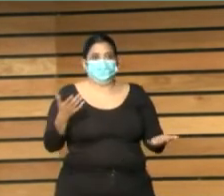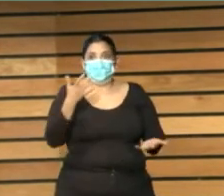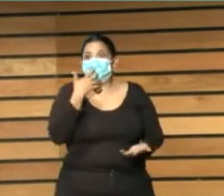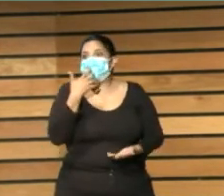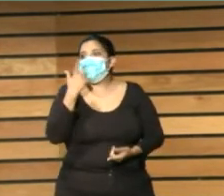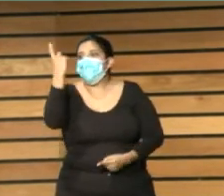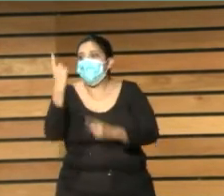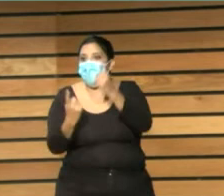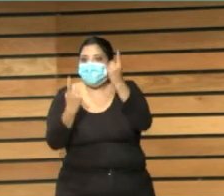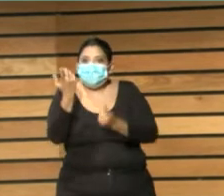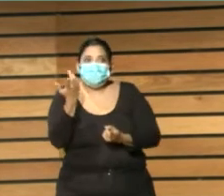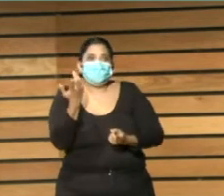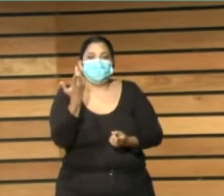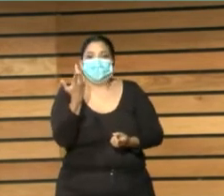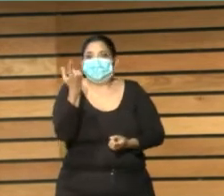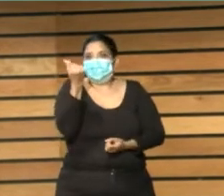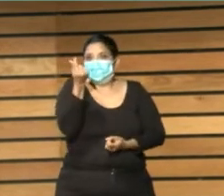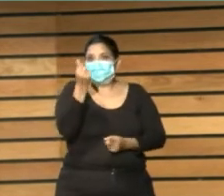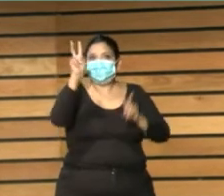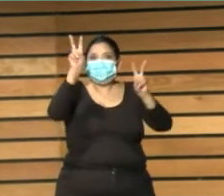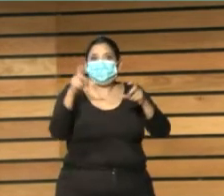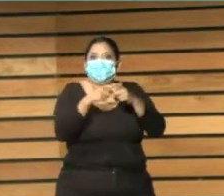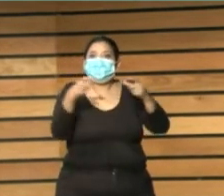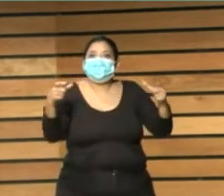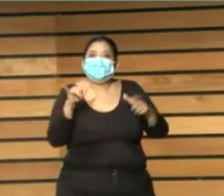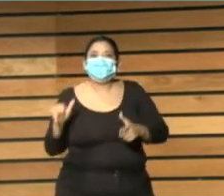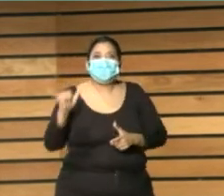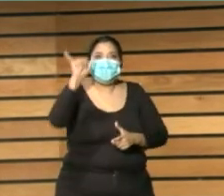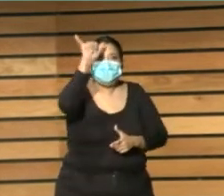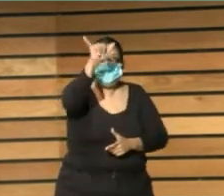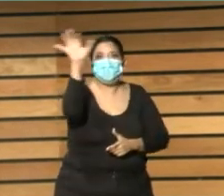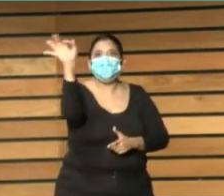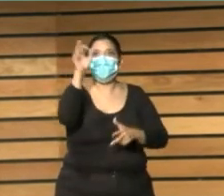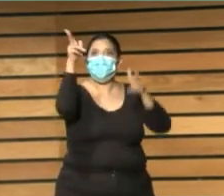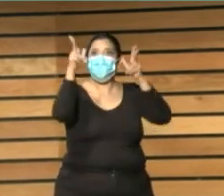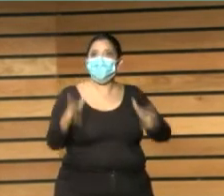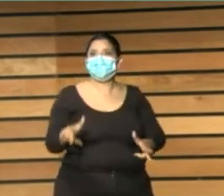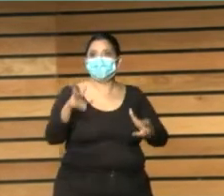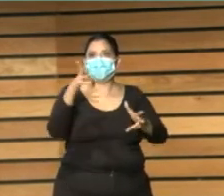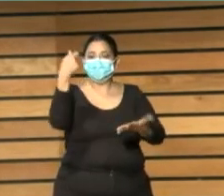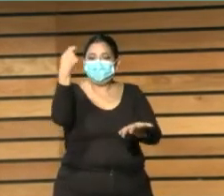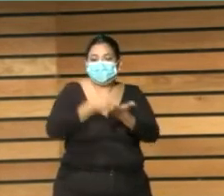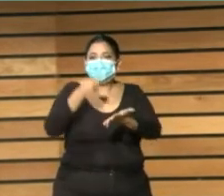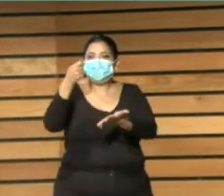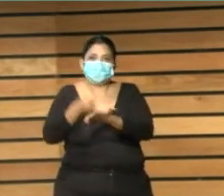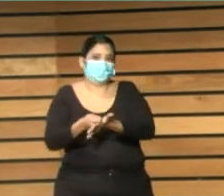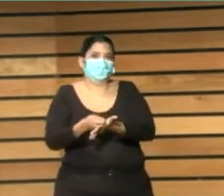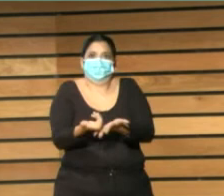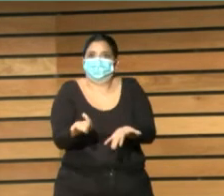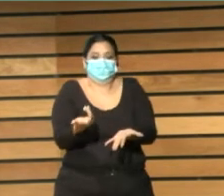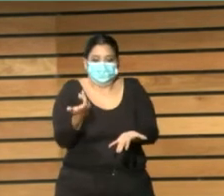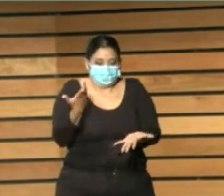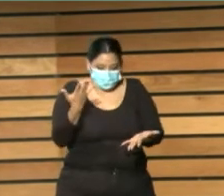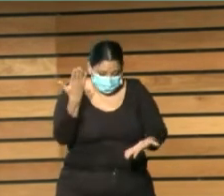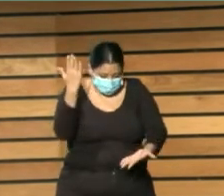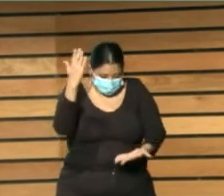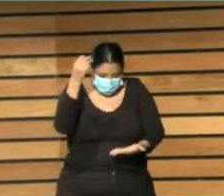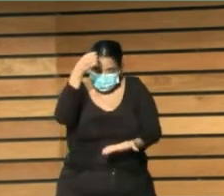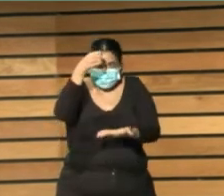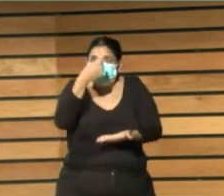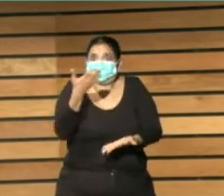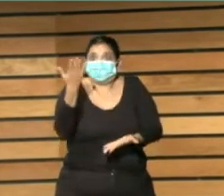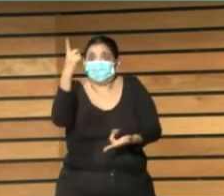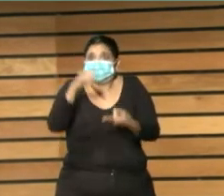billete de avión o un tren para asistir tres días a un congreso entonces es otra de las cosas que quizás una reflexión y por